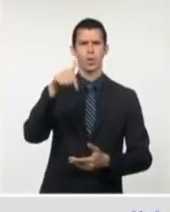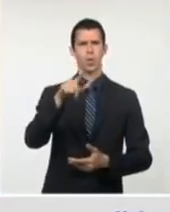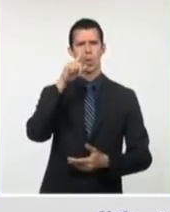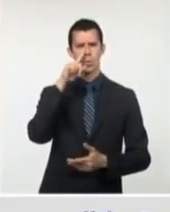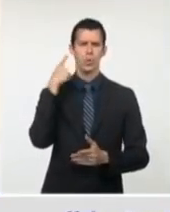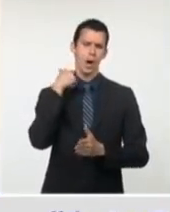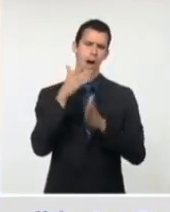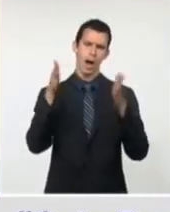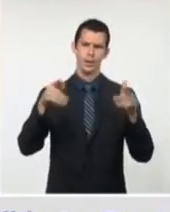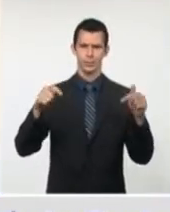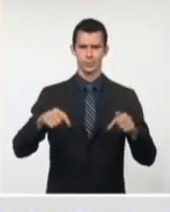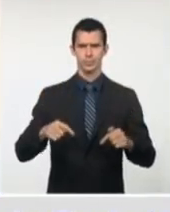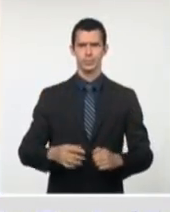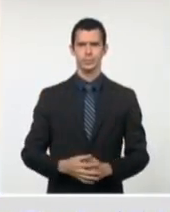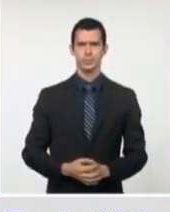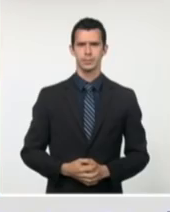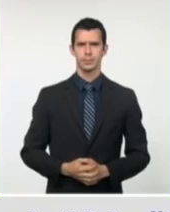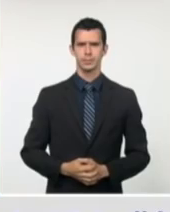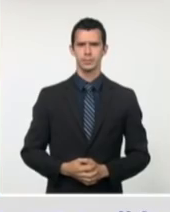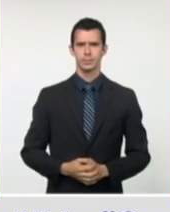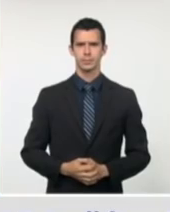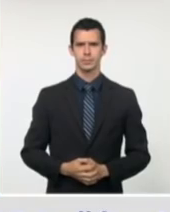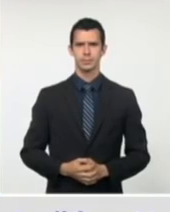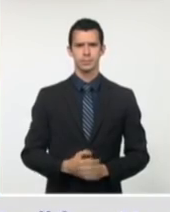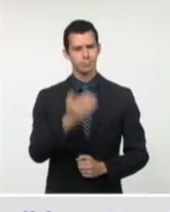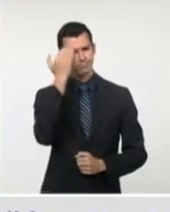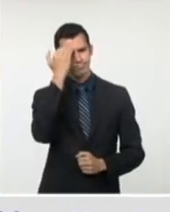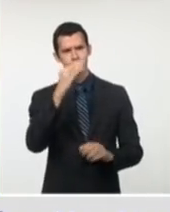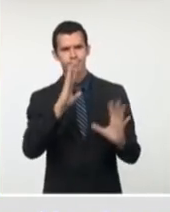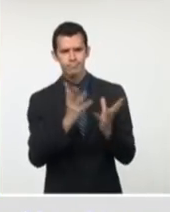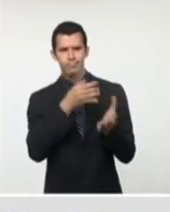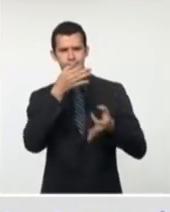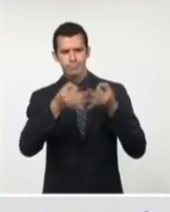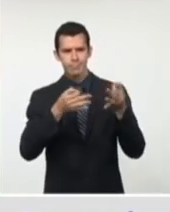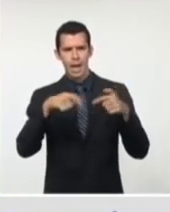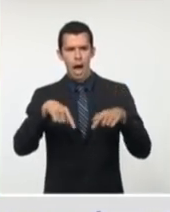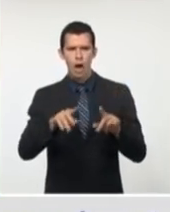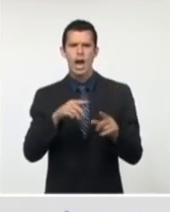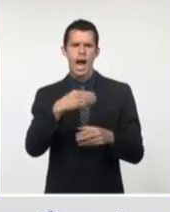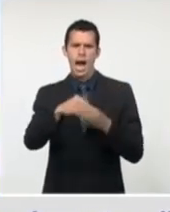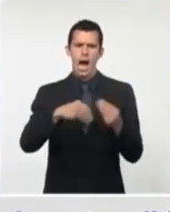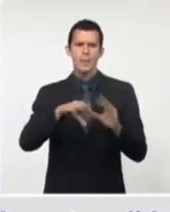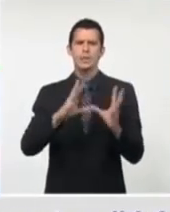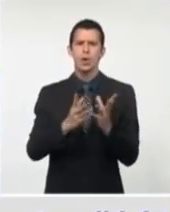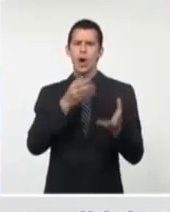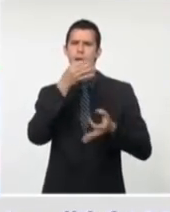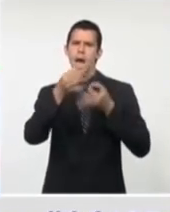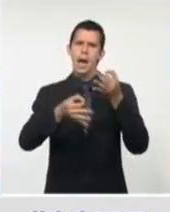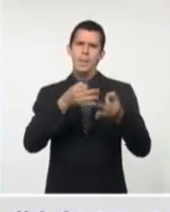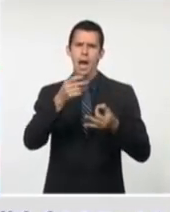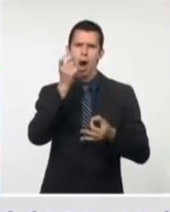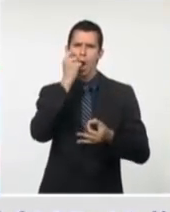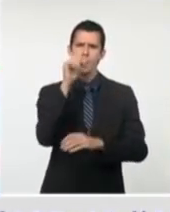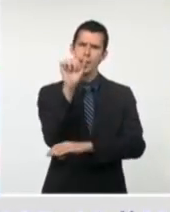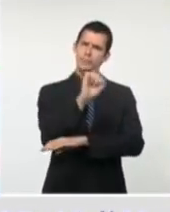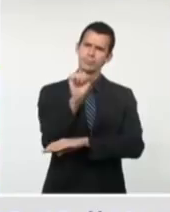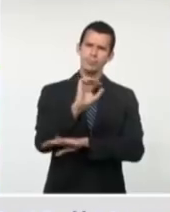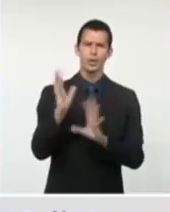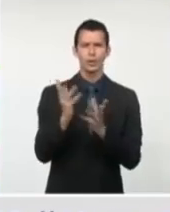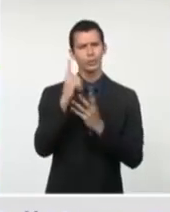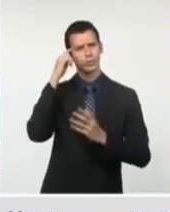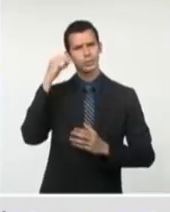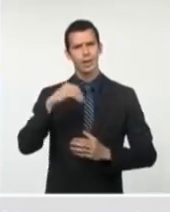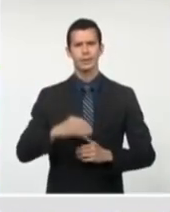doctor, por toda esta información. De inmediato pasamos ahora a la ampliación. Nos acompaña en el estudio desde muy